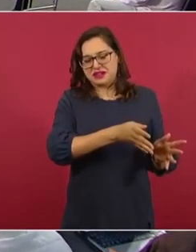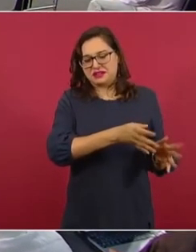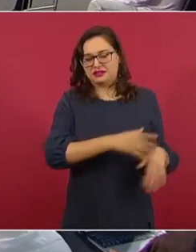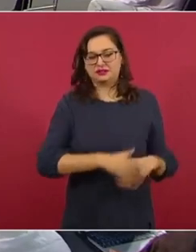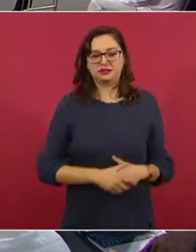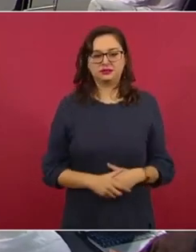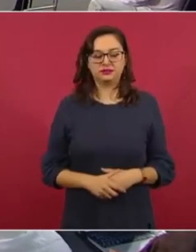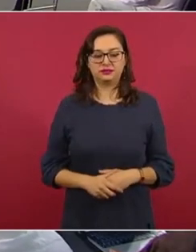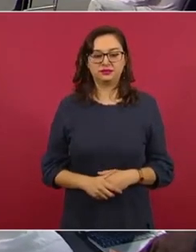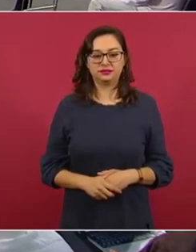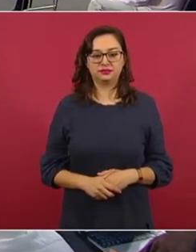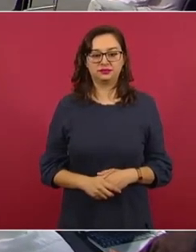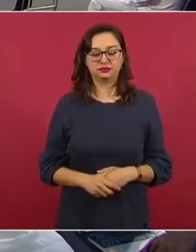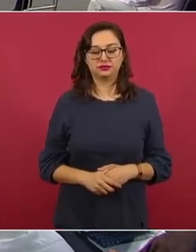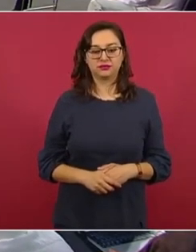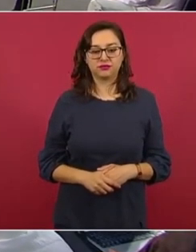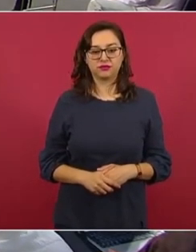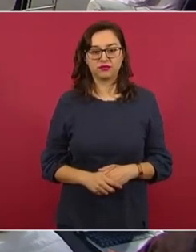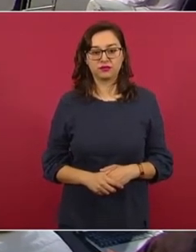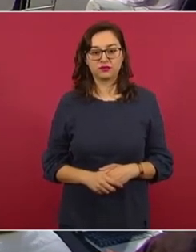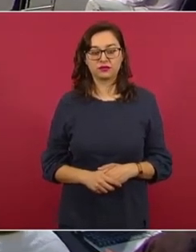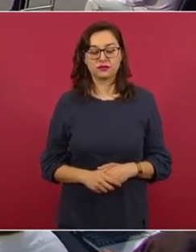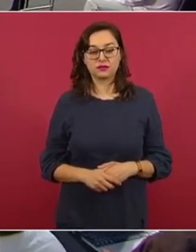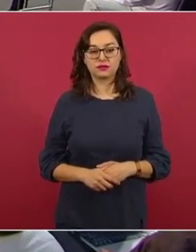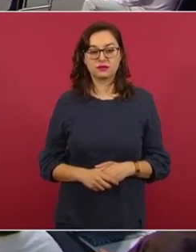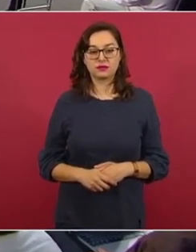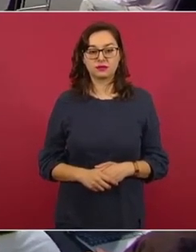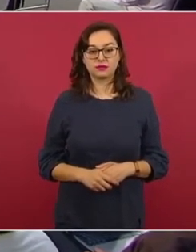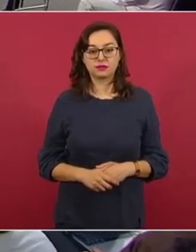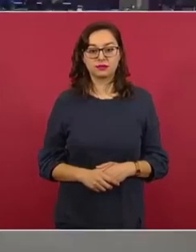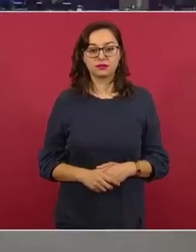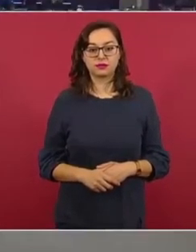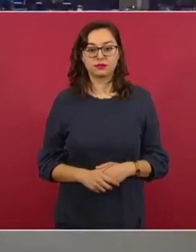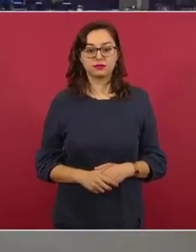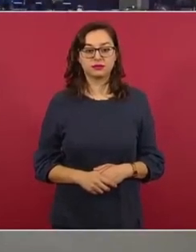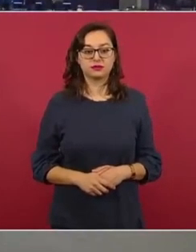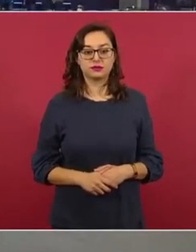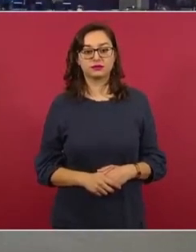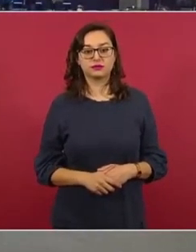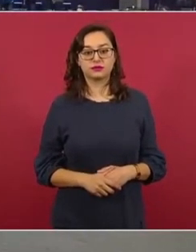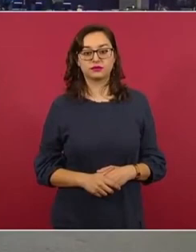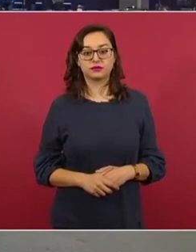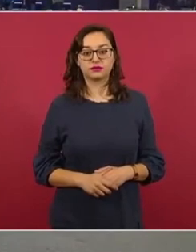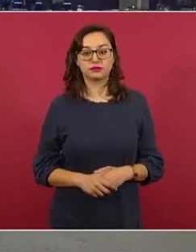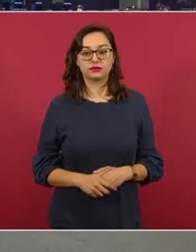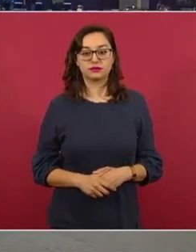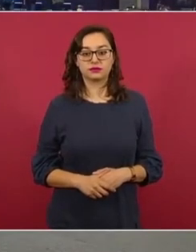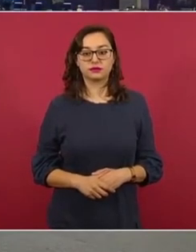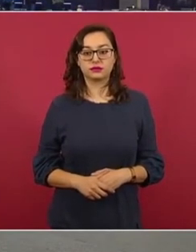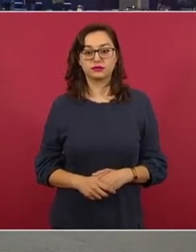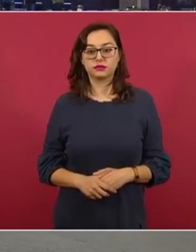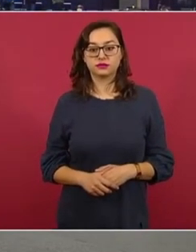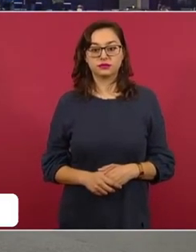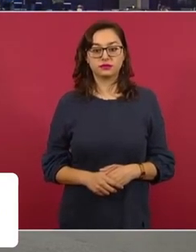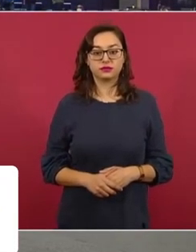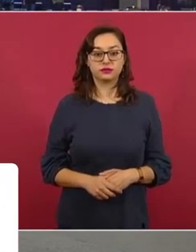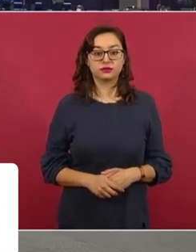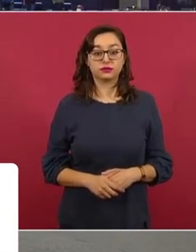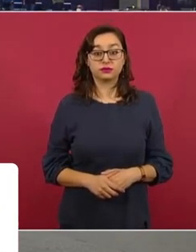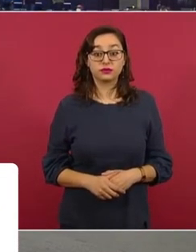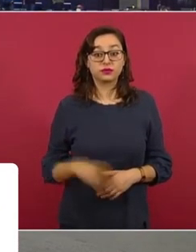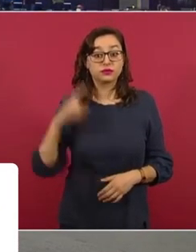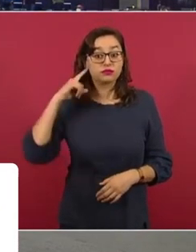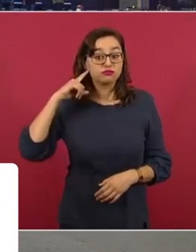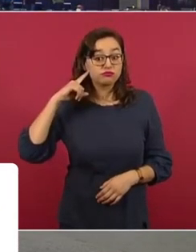Lo de la basificación de justicia aquí en el país, que ayer encabezaron aquí afuera… Lo de la